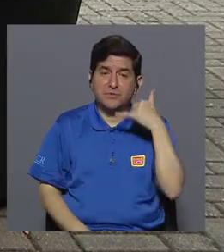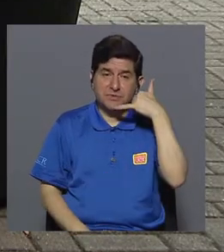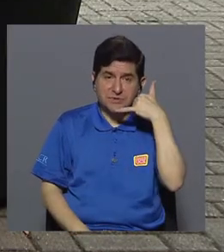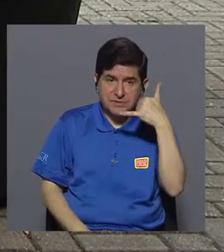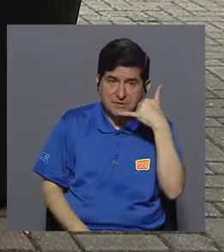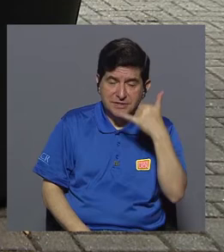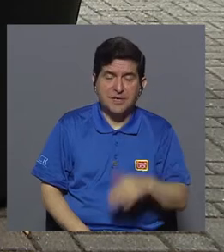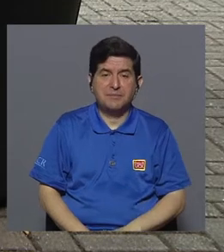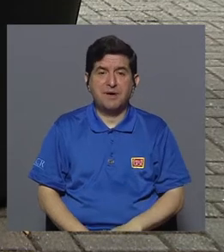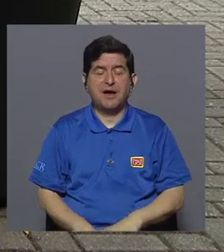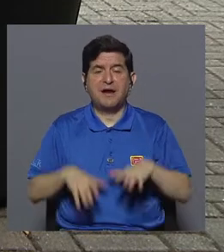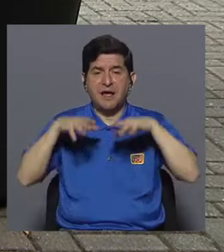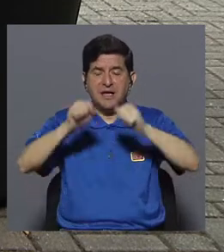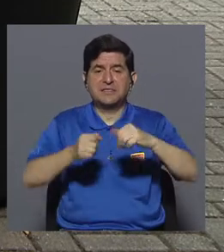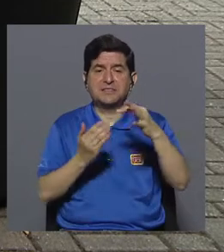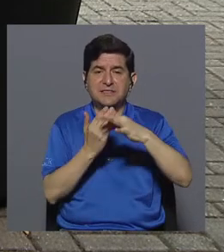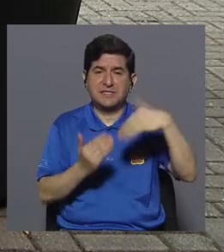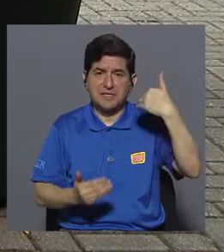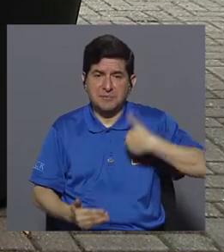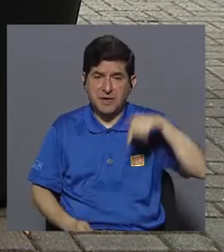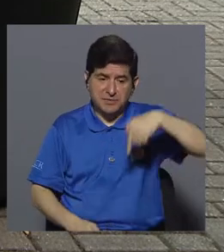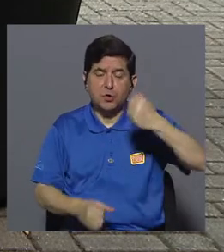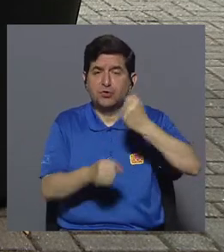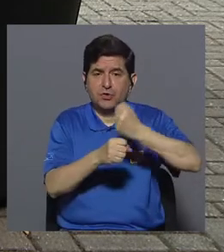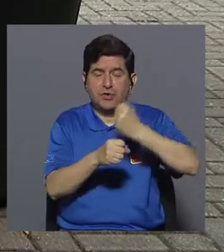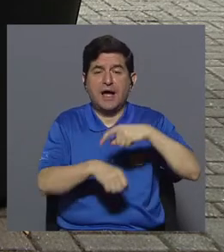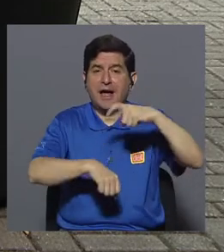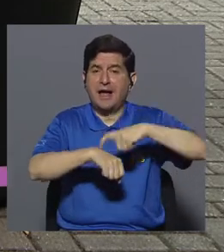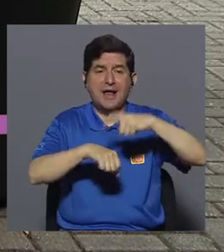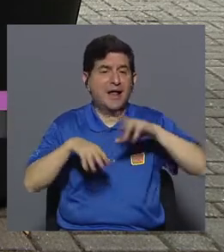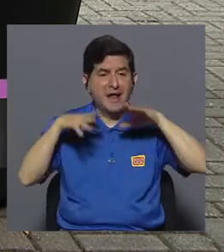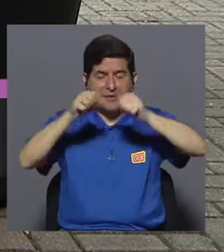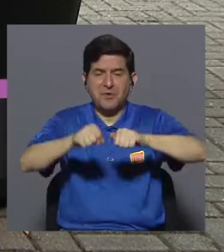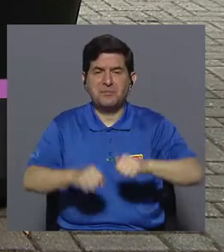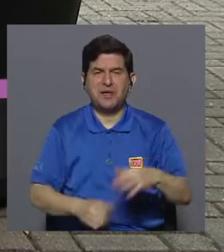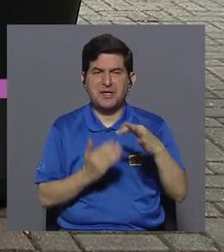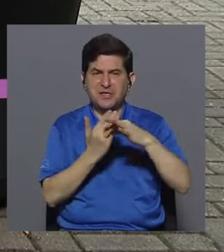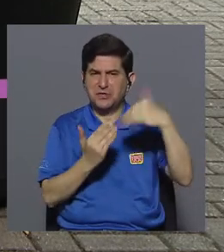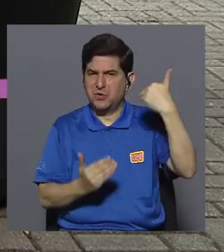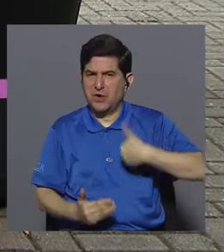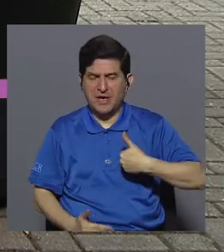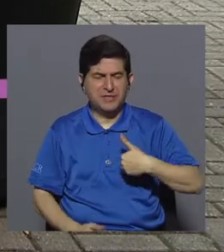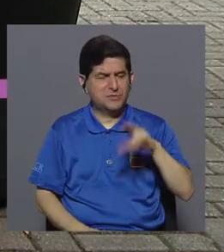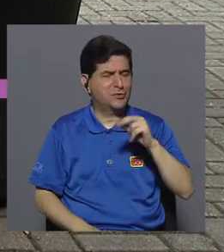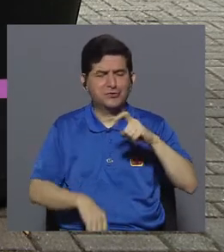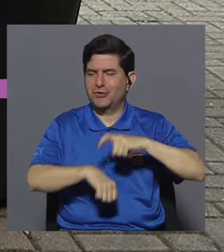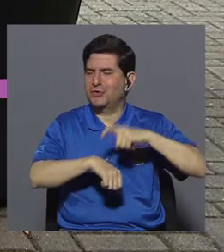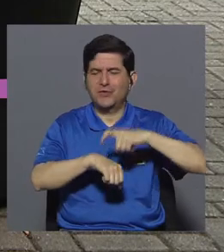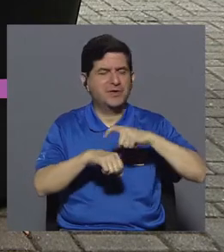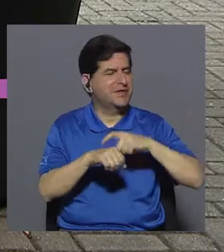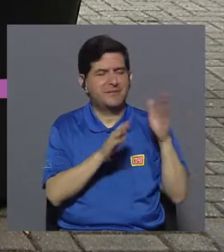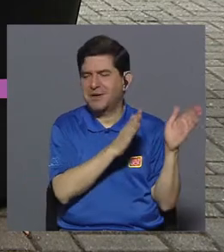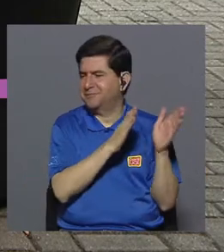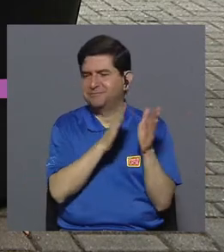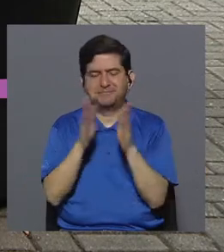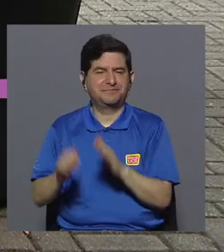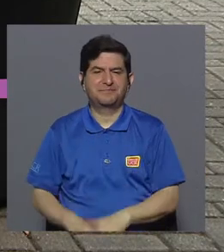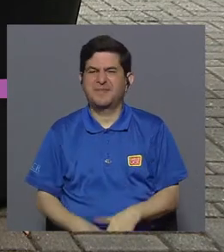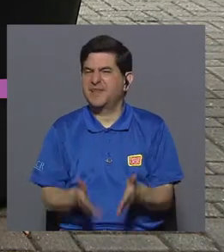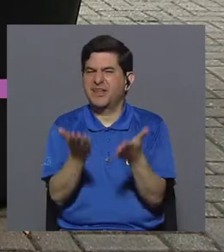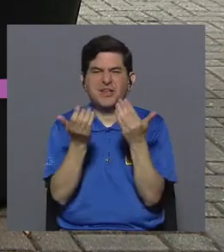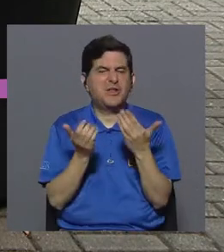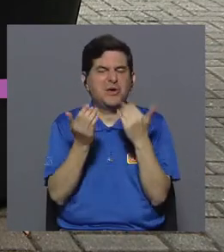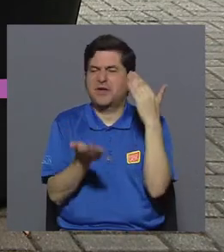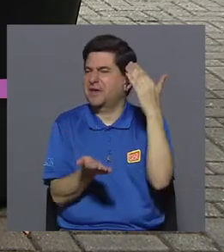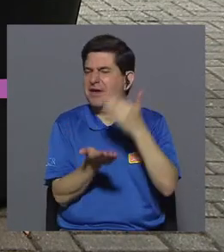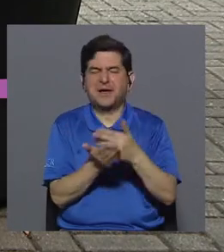al esposo que trabaja acá y realmente a la hora de la cita uno ve que el esposo todavía no se encuentra en una etapa de preparación, él